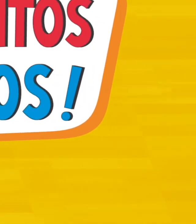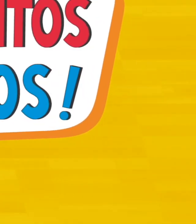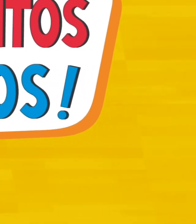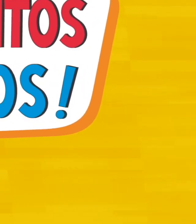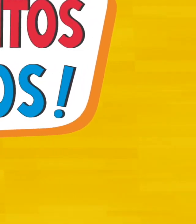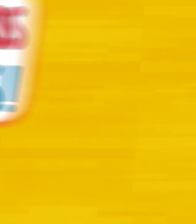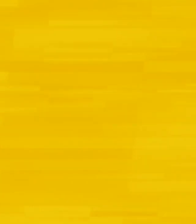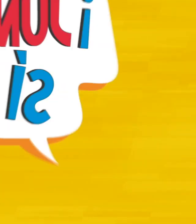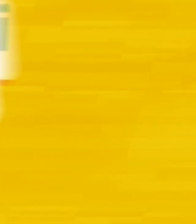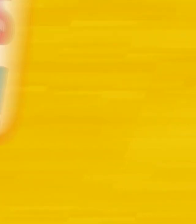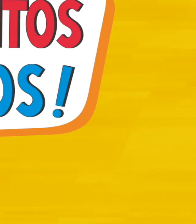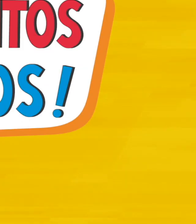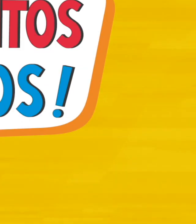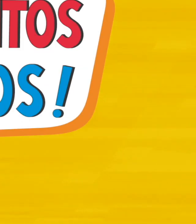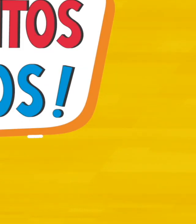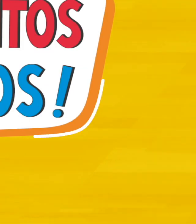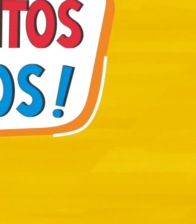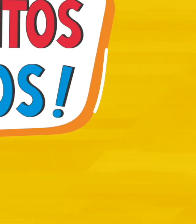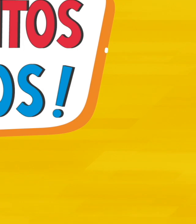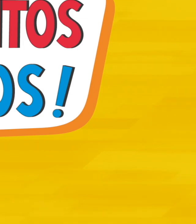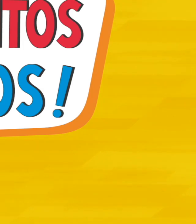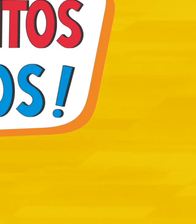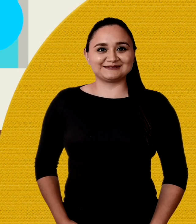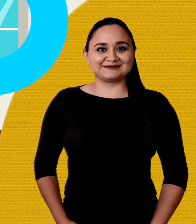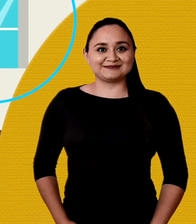¡Juntas y Juntos! ¡Sí Podemos!